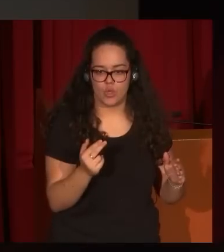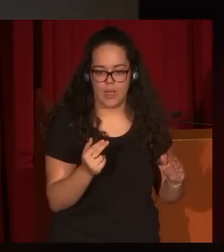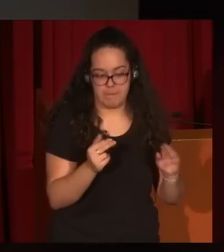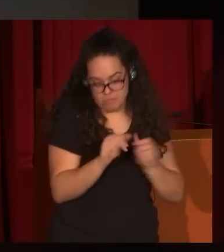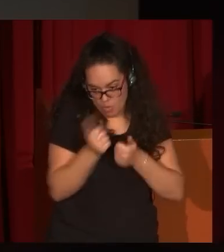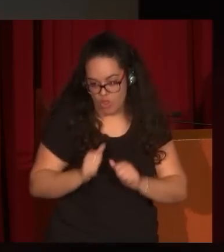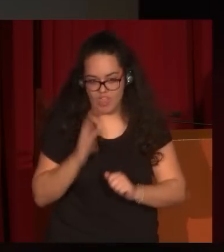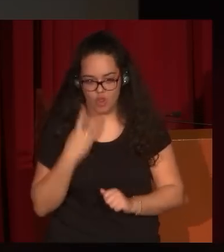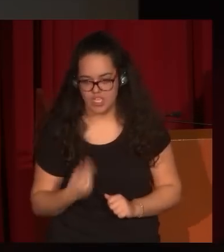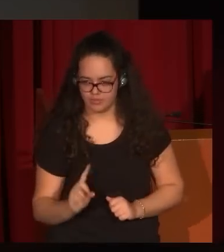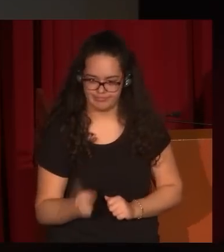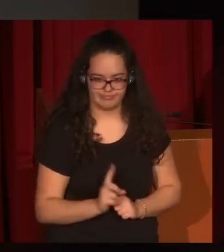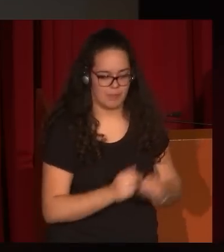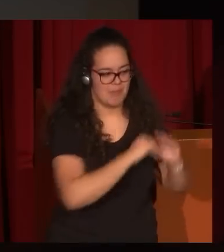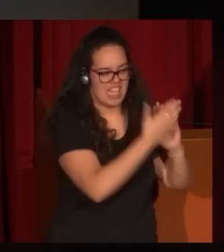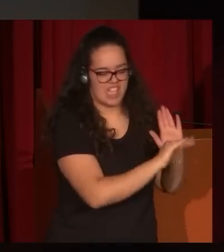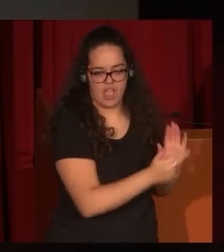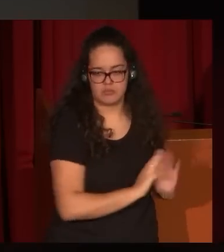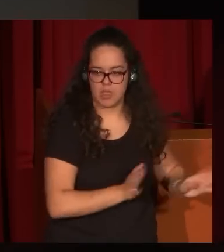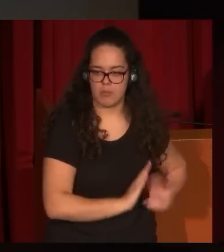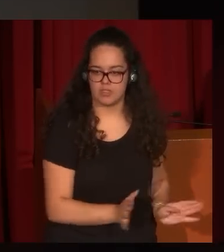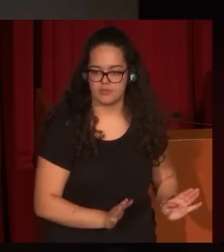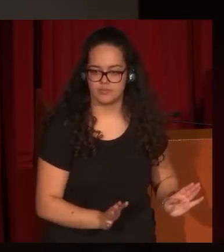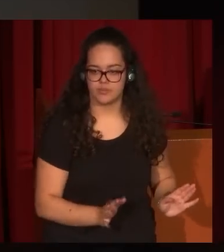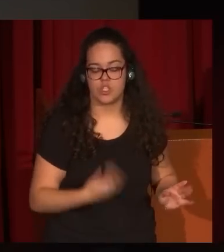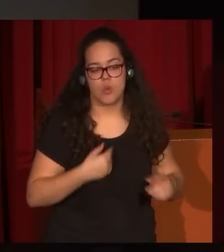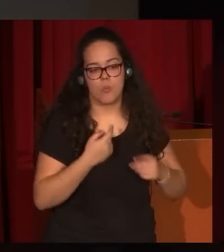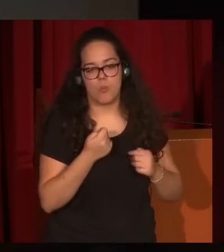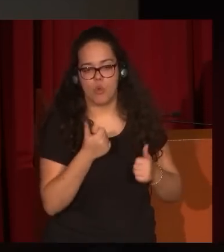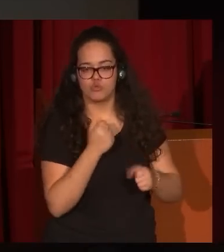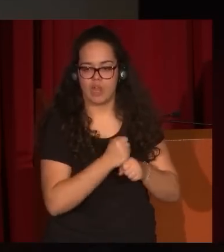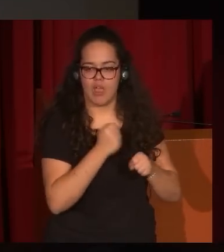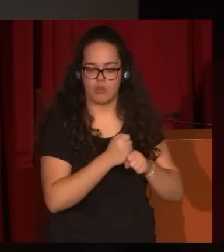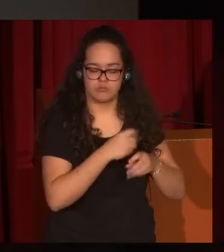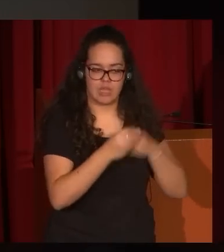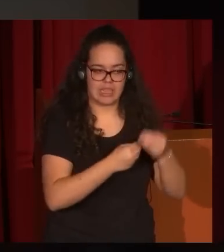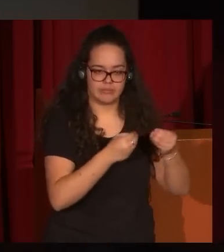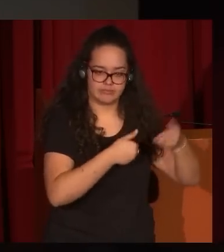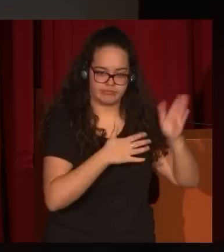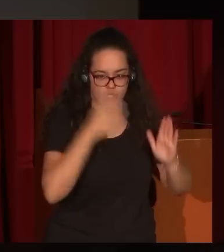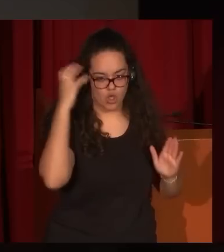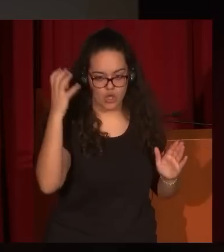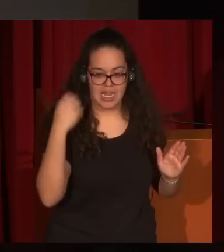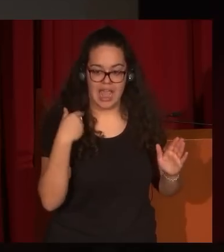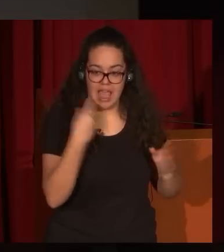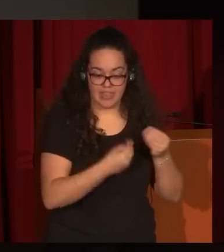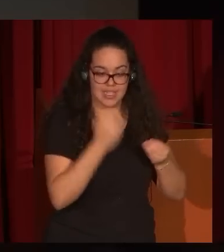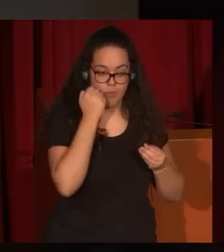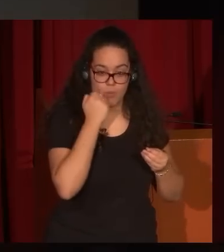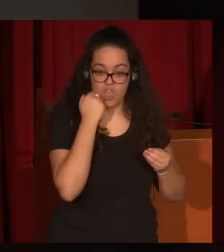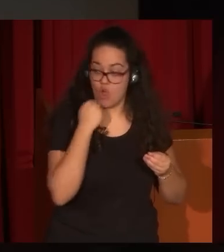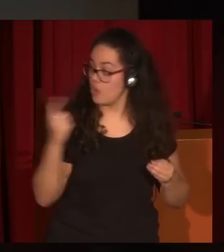modo de Goya. De los pocos trabajos que hace para la corona, hace este bodegón para el rey Francisco de Asís, lo